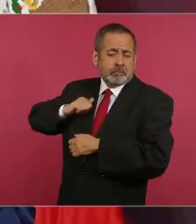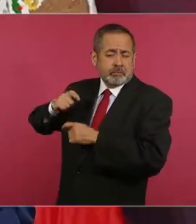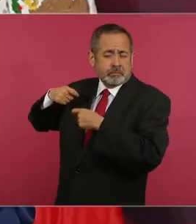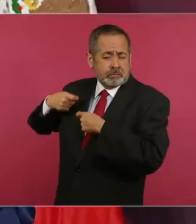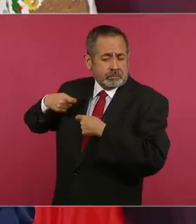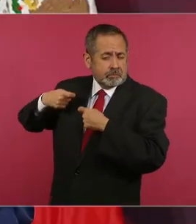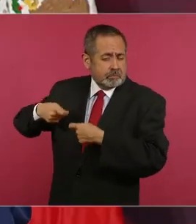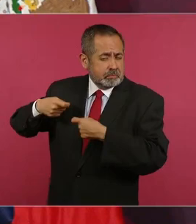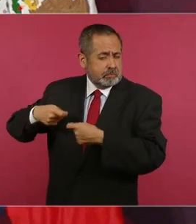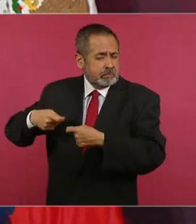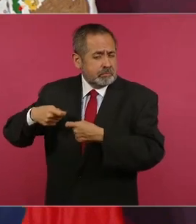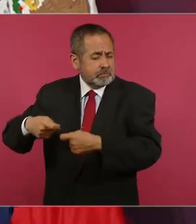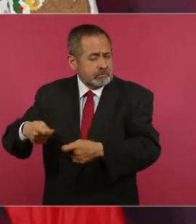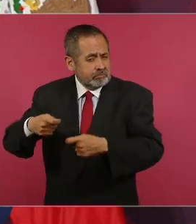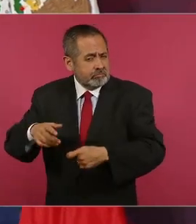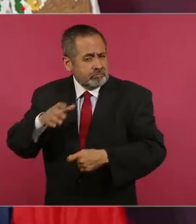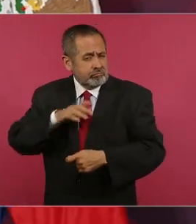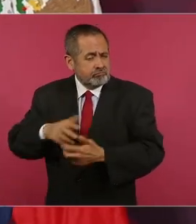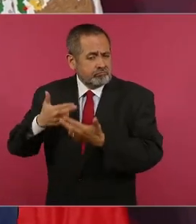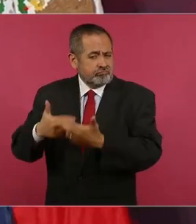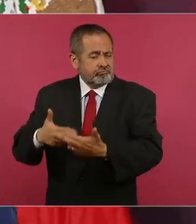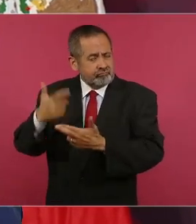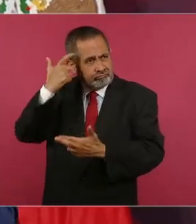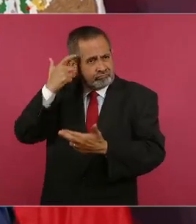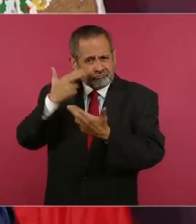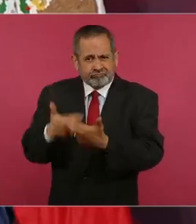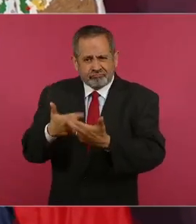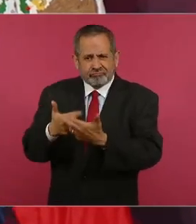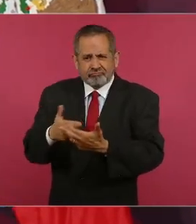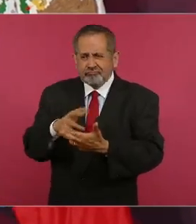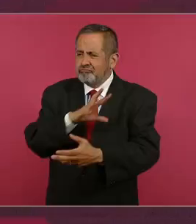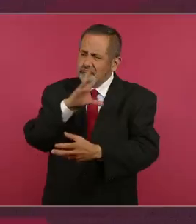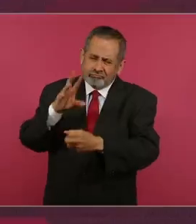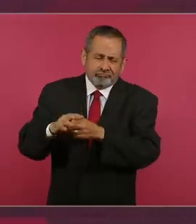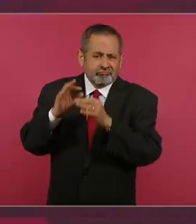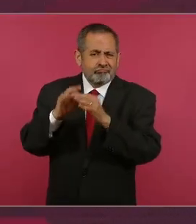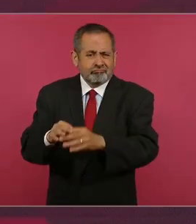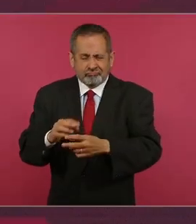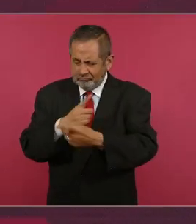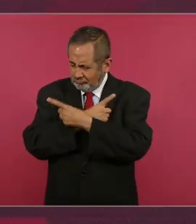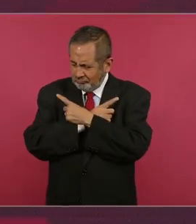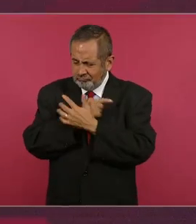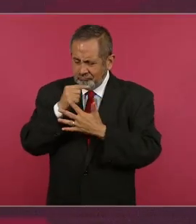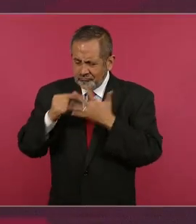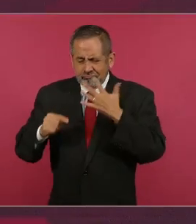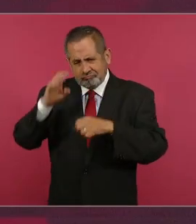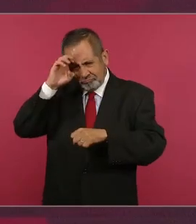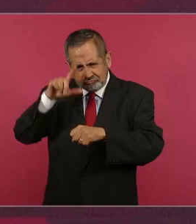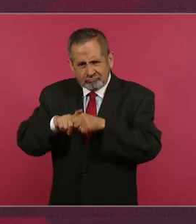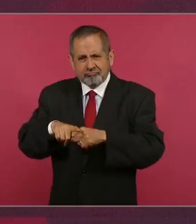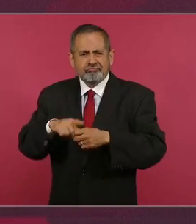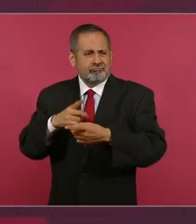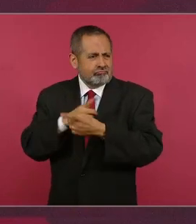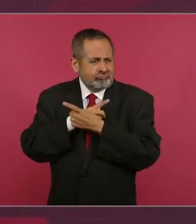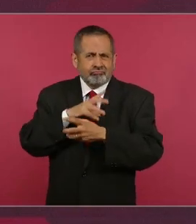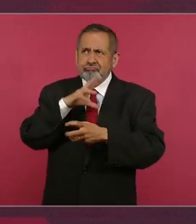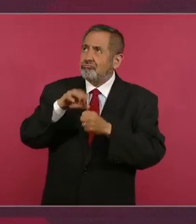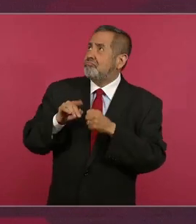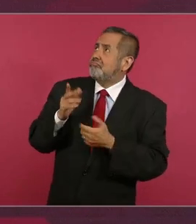la gran reserva de valores culturales, morales,